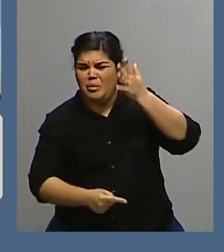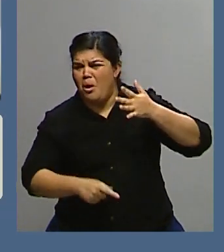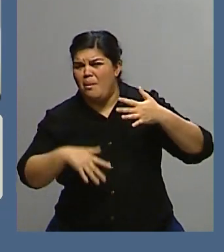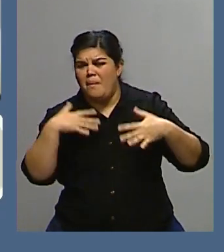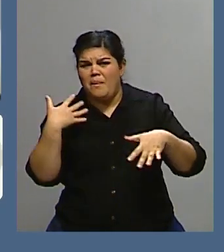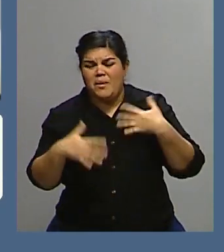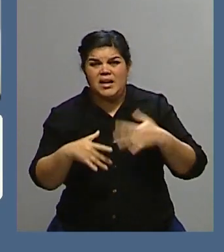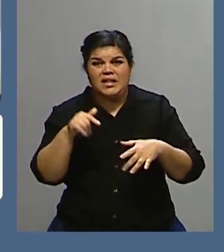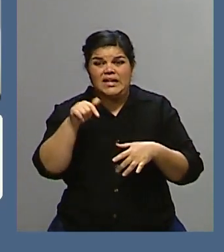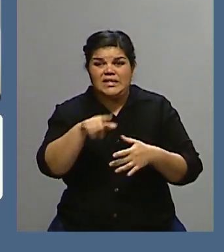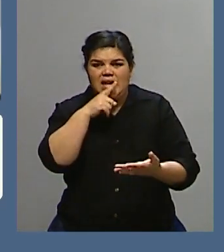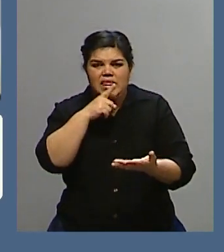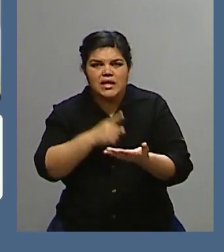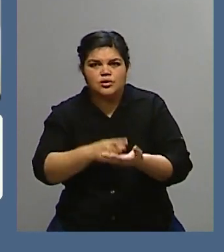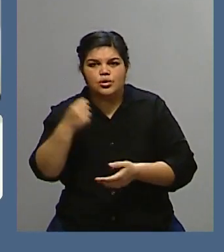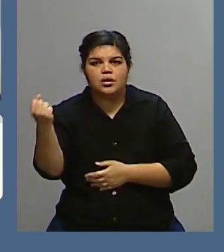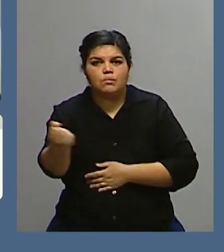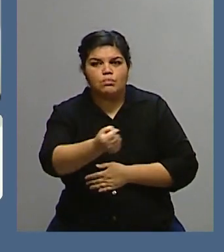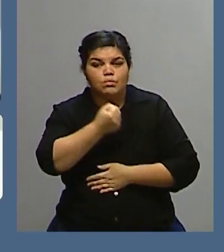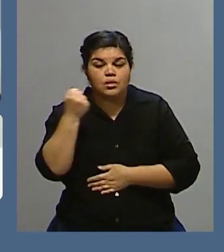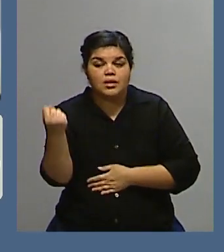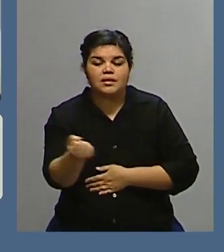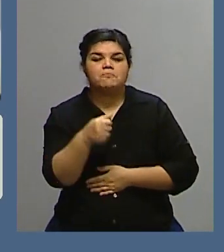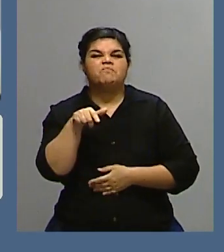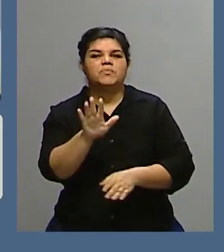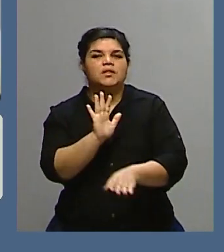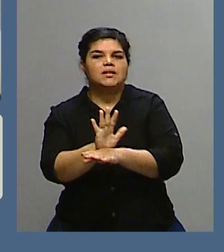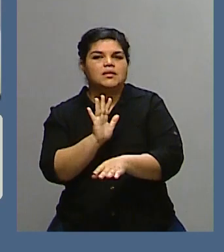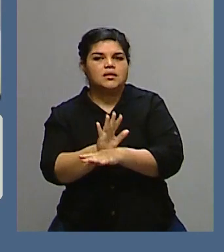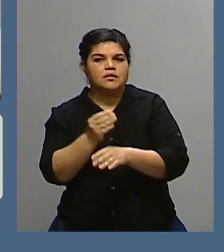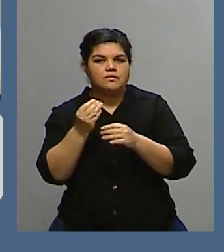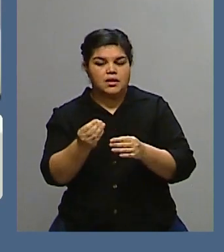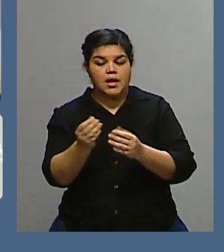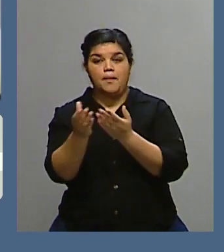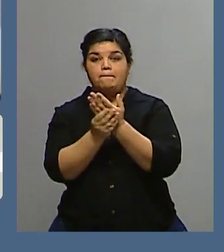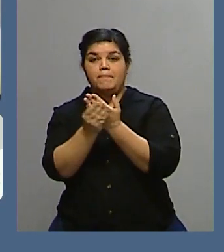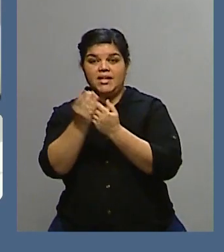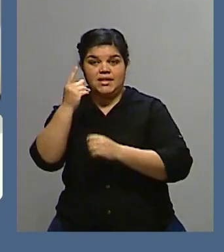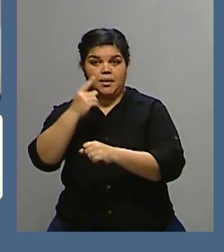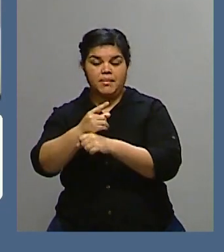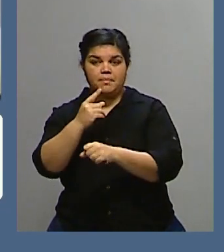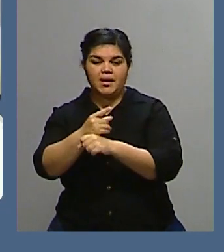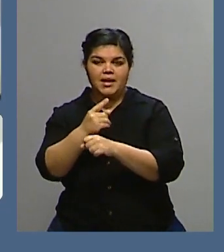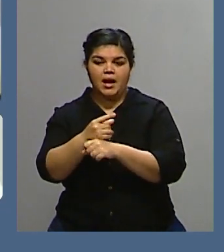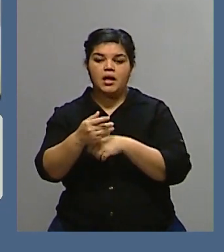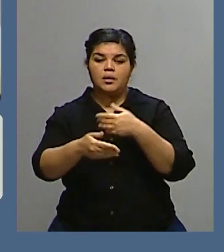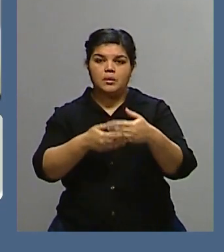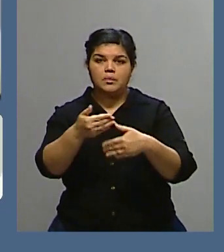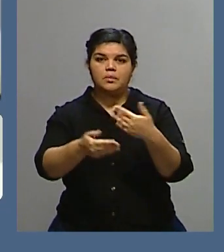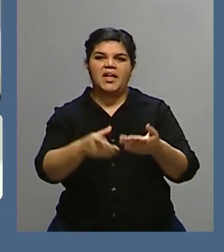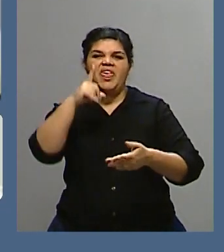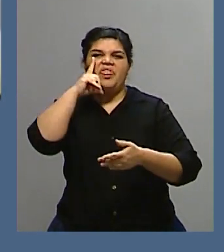sirven para darle un poco de respiro a la nueva primera ministra porque en estos días de luto